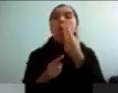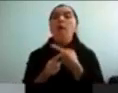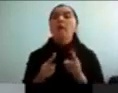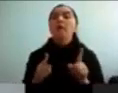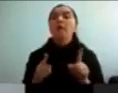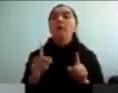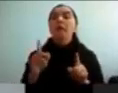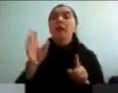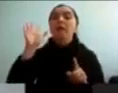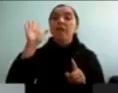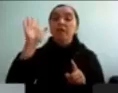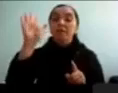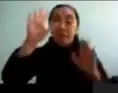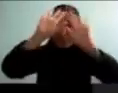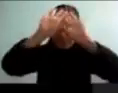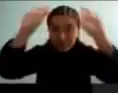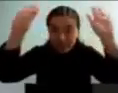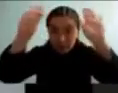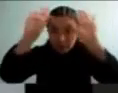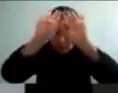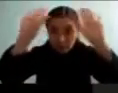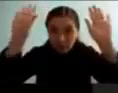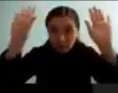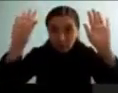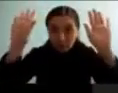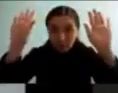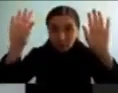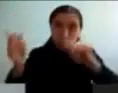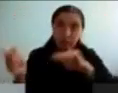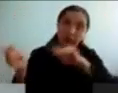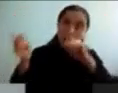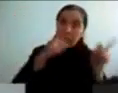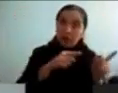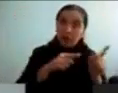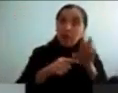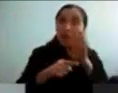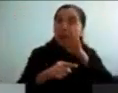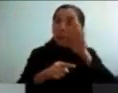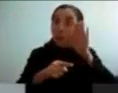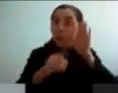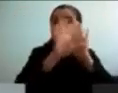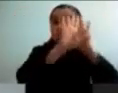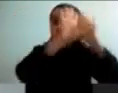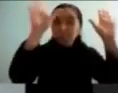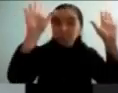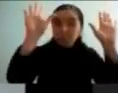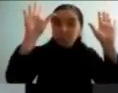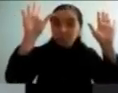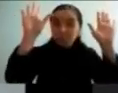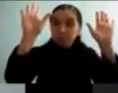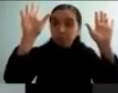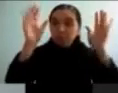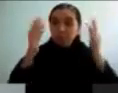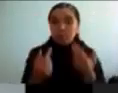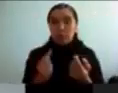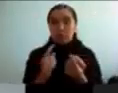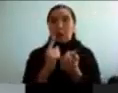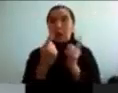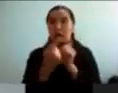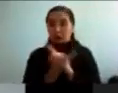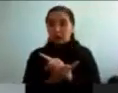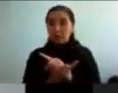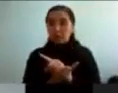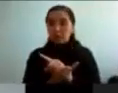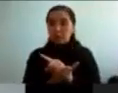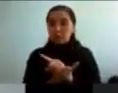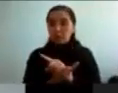del techo. Fíjense bien, cómo está gastada, en esta imagen, y cómo esta imagen, finalmente, cambia completamente, la imagen anterior. Entonces, es un cambio bastante grande, que